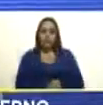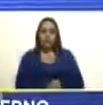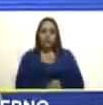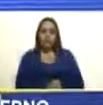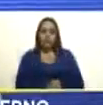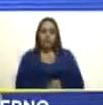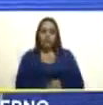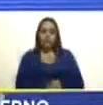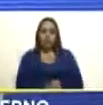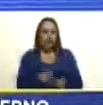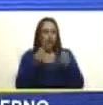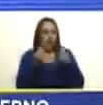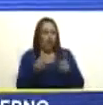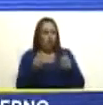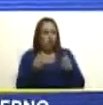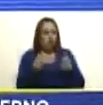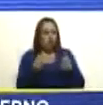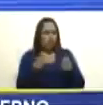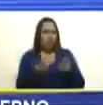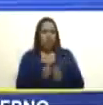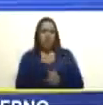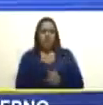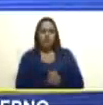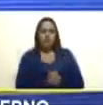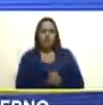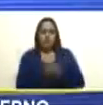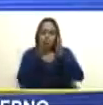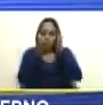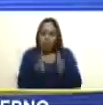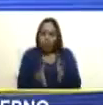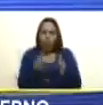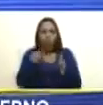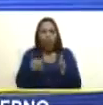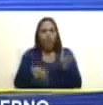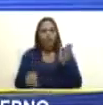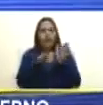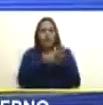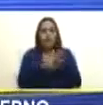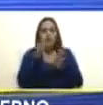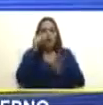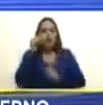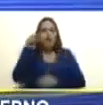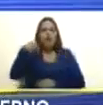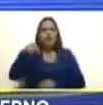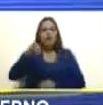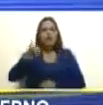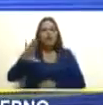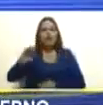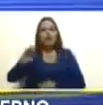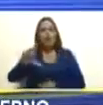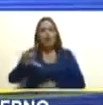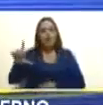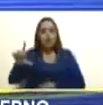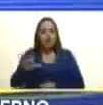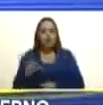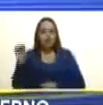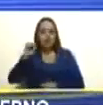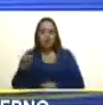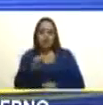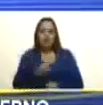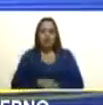extrañamente una posición que ratifica hoy Brian Nichols Brian Nichols